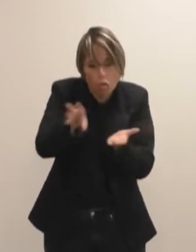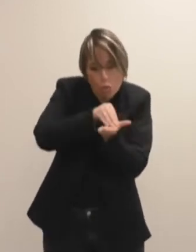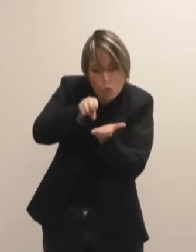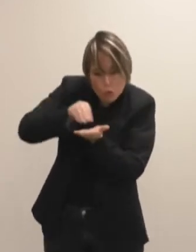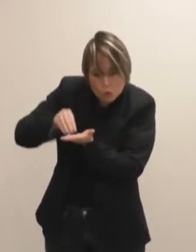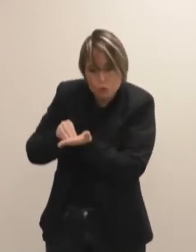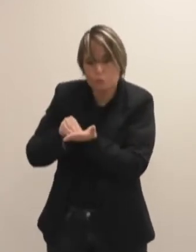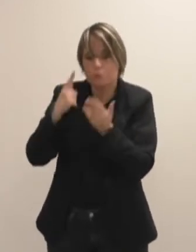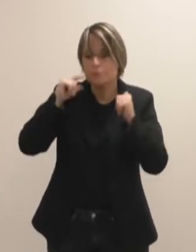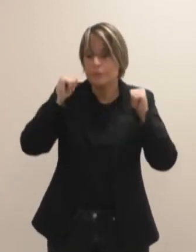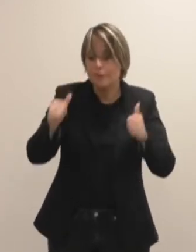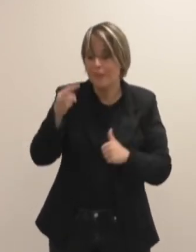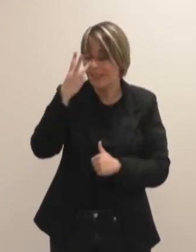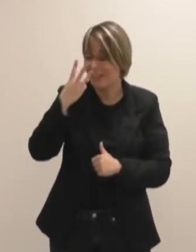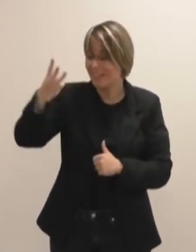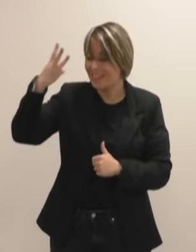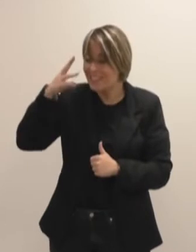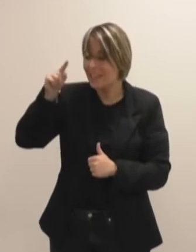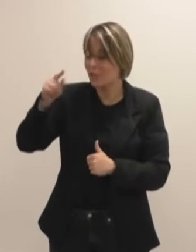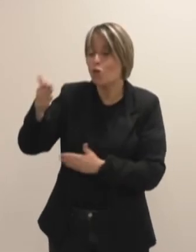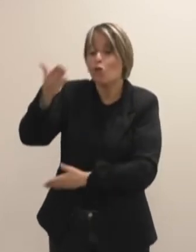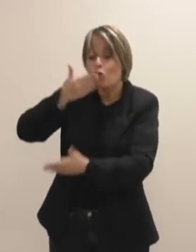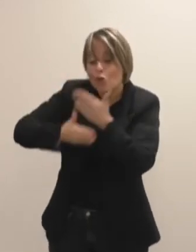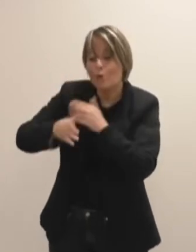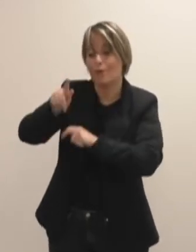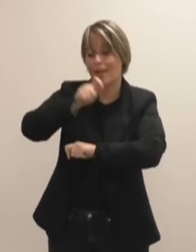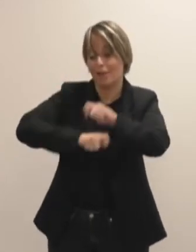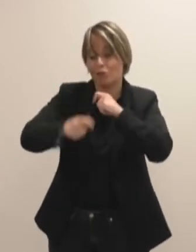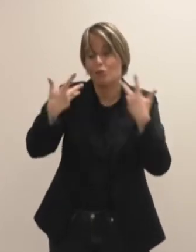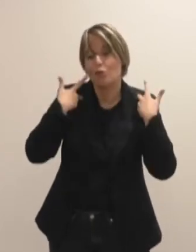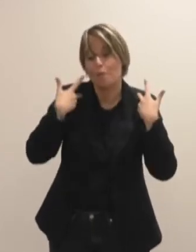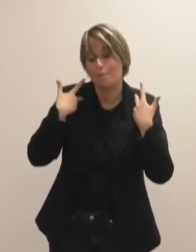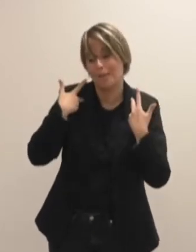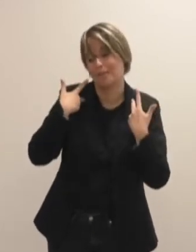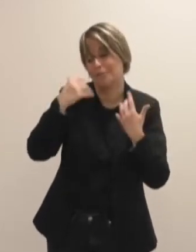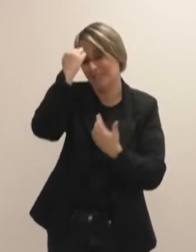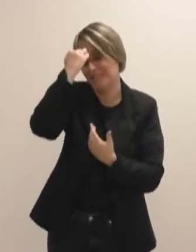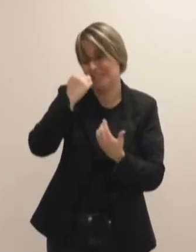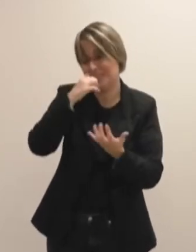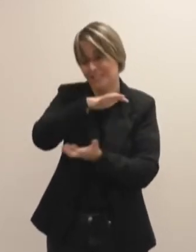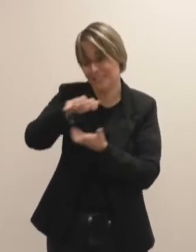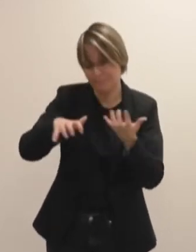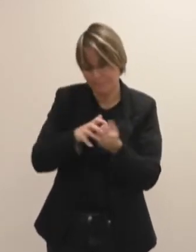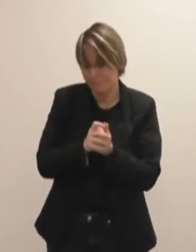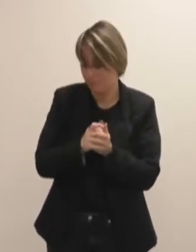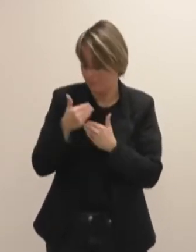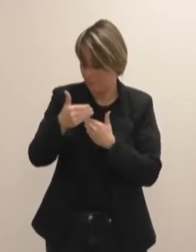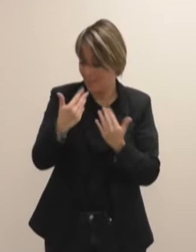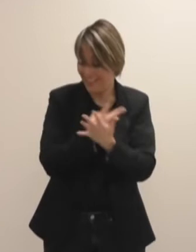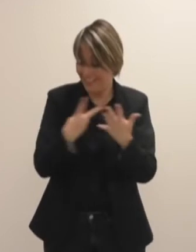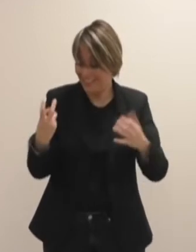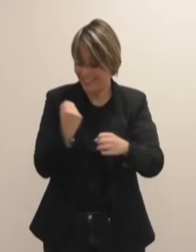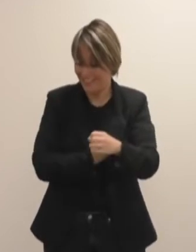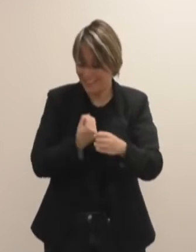iniciado hace tres años en colaboración con la Asociación de Víctimas del Terrorismo. El próximo 17 de diciembre haremos